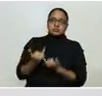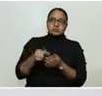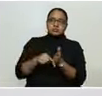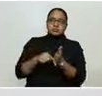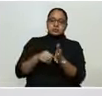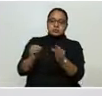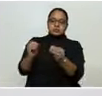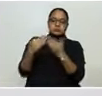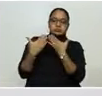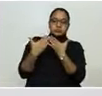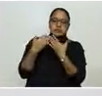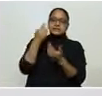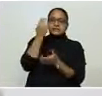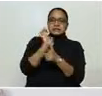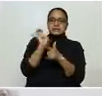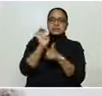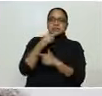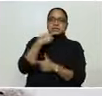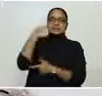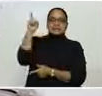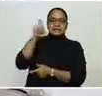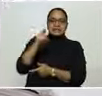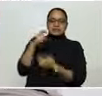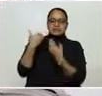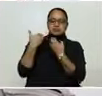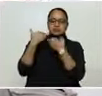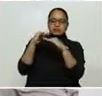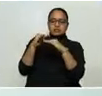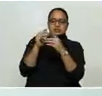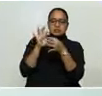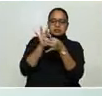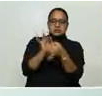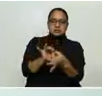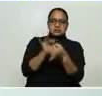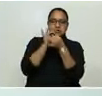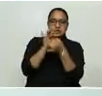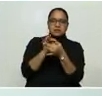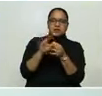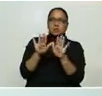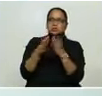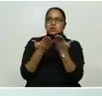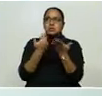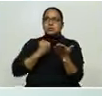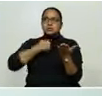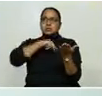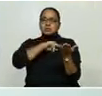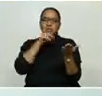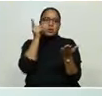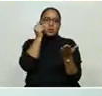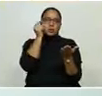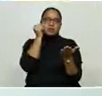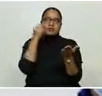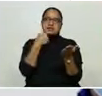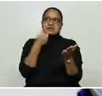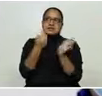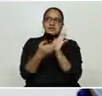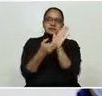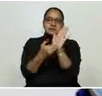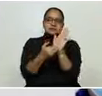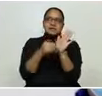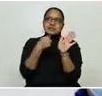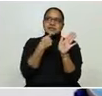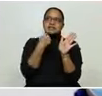significa que la definición de caso tiene que ir apegada también a cómo nosotros tenemos que ir diagnosticando y